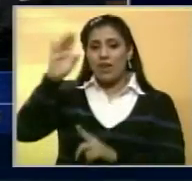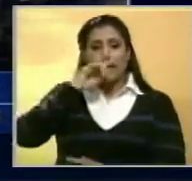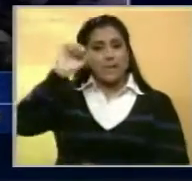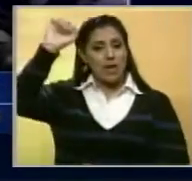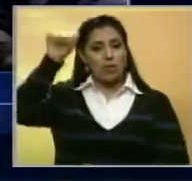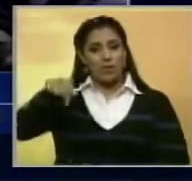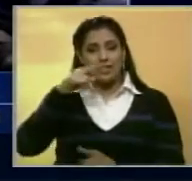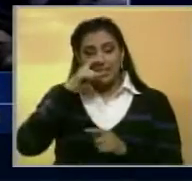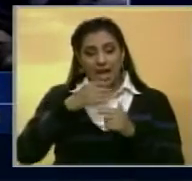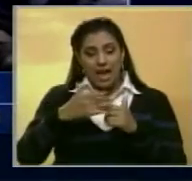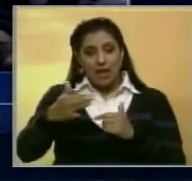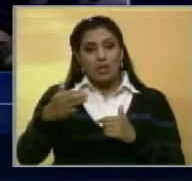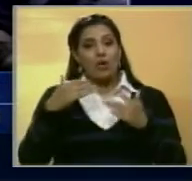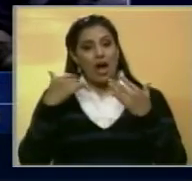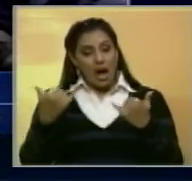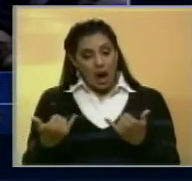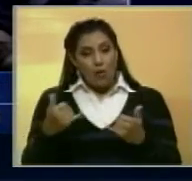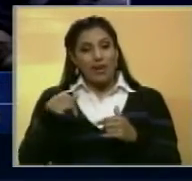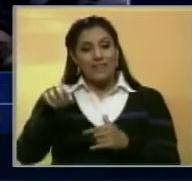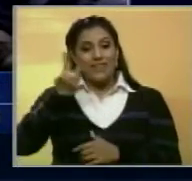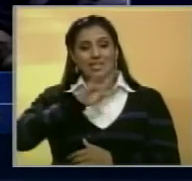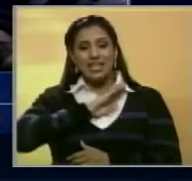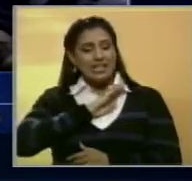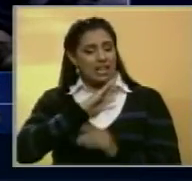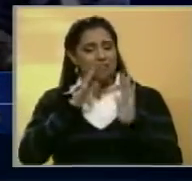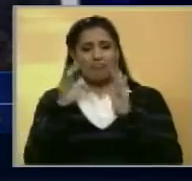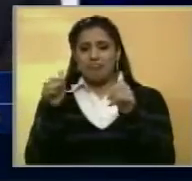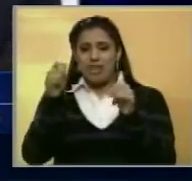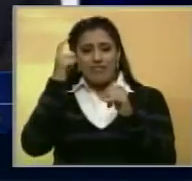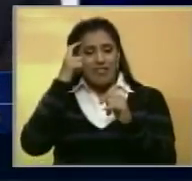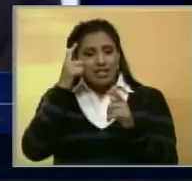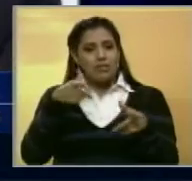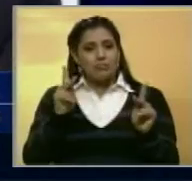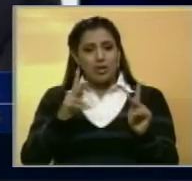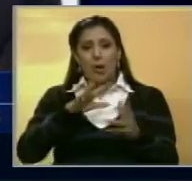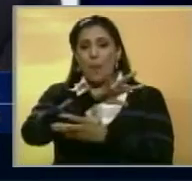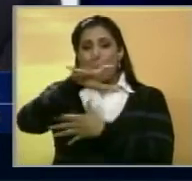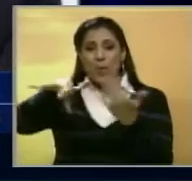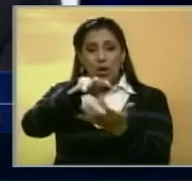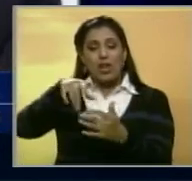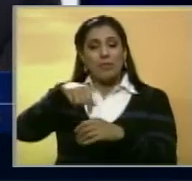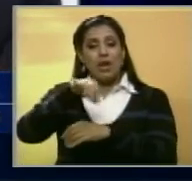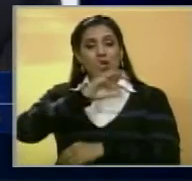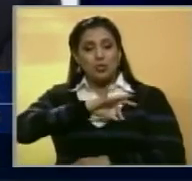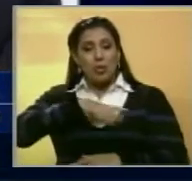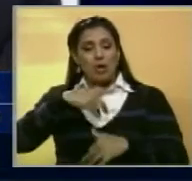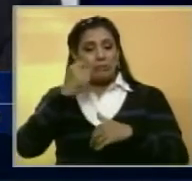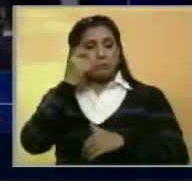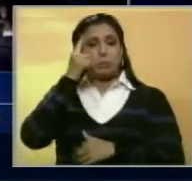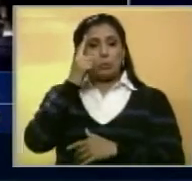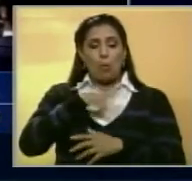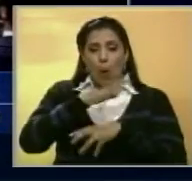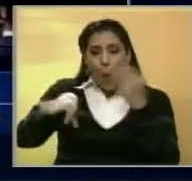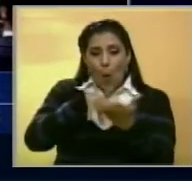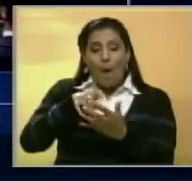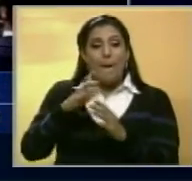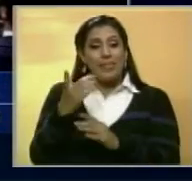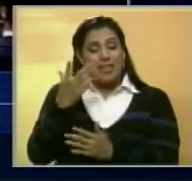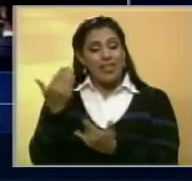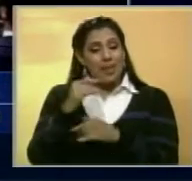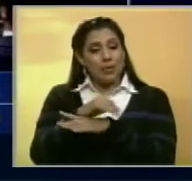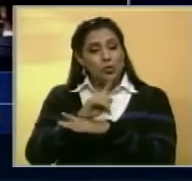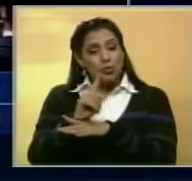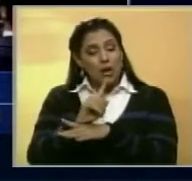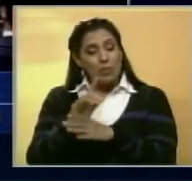Maduro este año. Argumentó que en Venezuela están dadas las condiciones para una explosión social, por lo que subrayó la importancia de una pronta